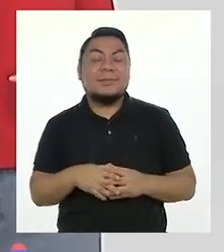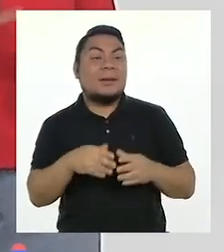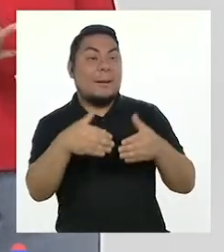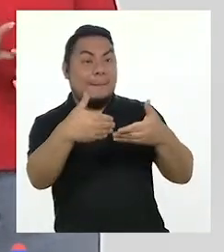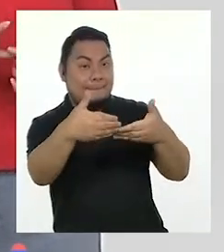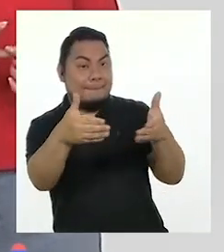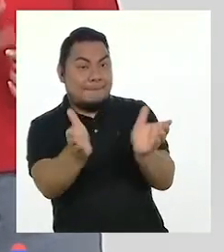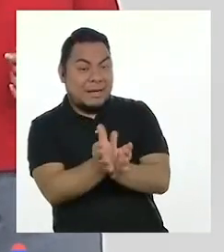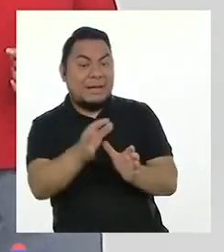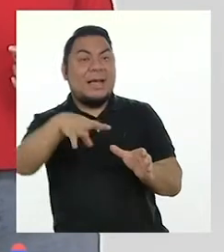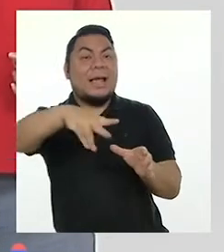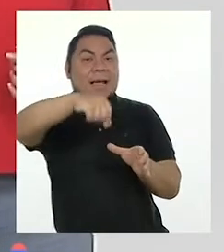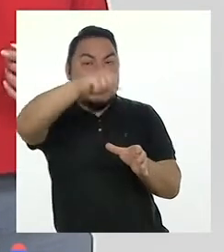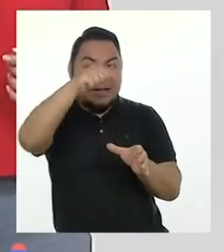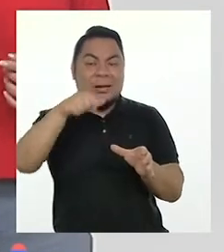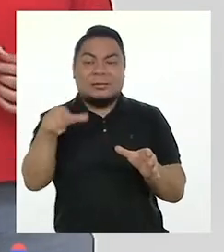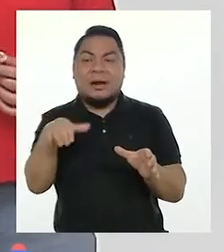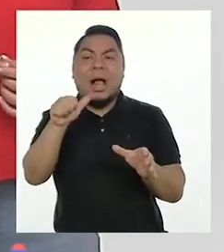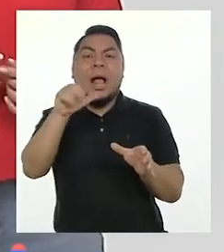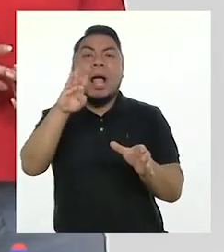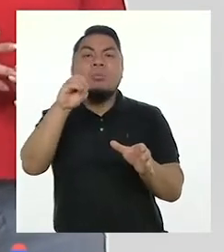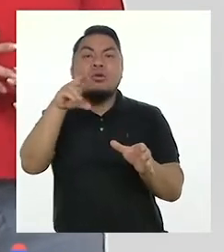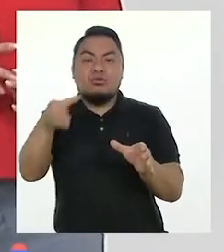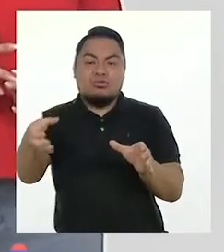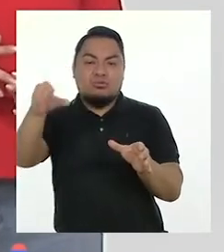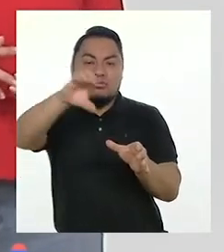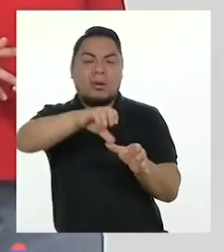Macetas, tierra, abono y agua.